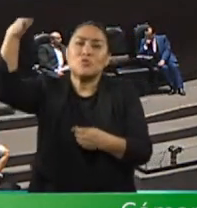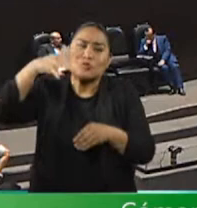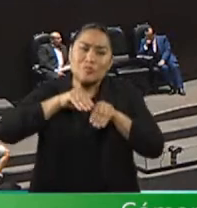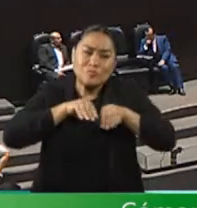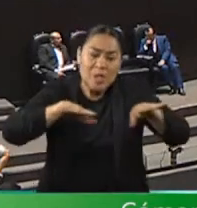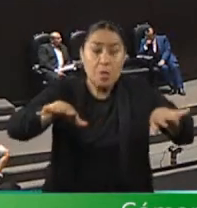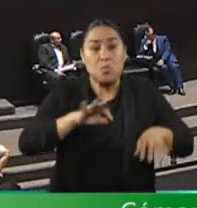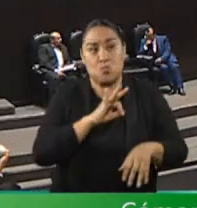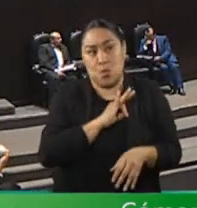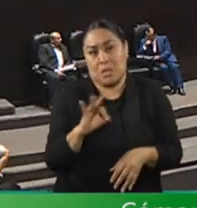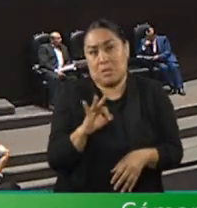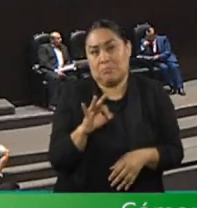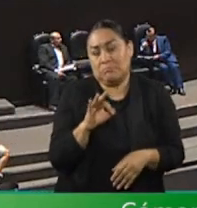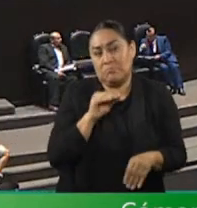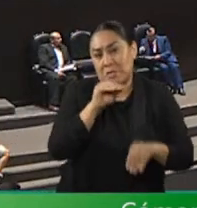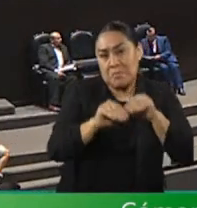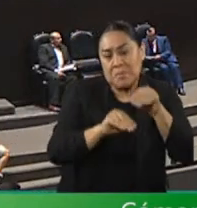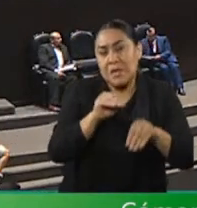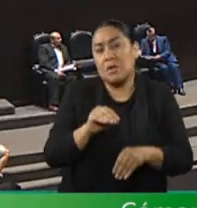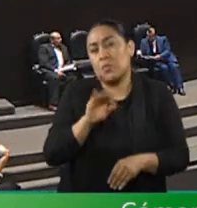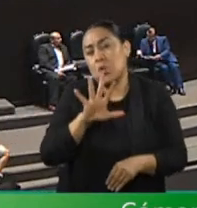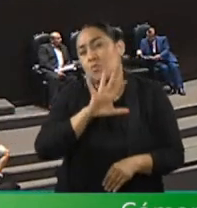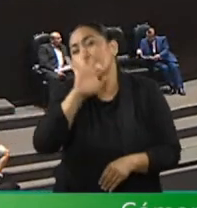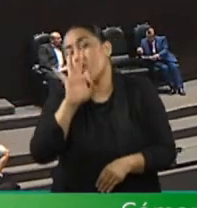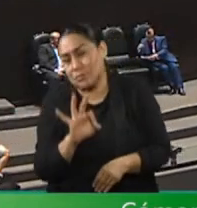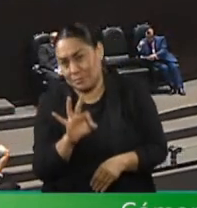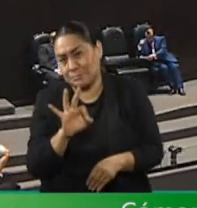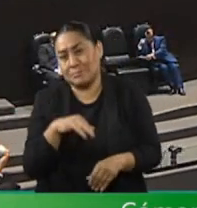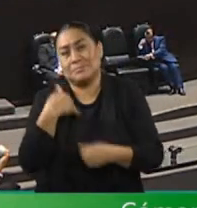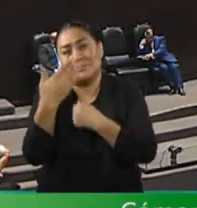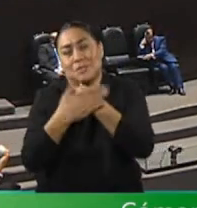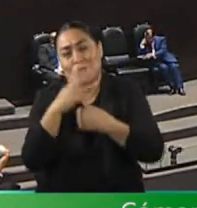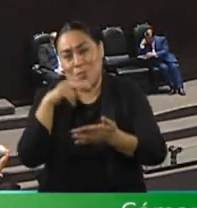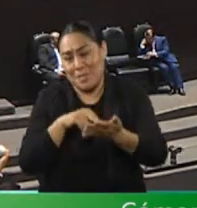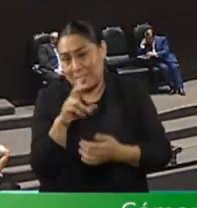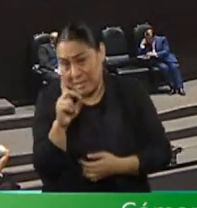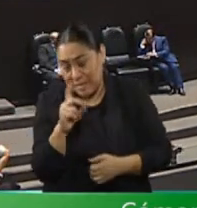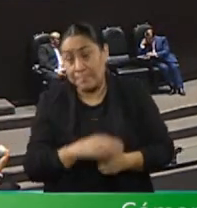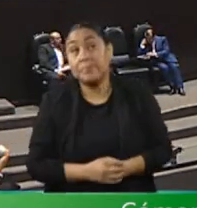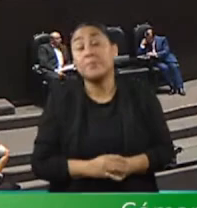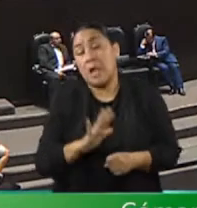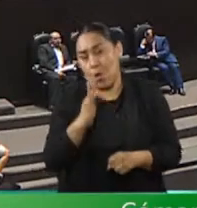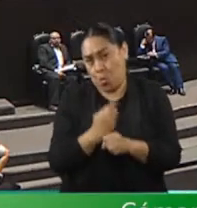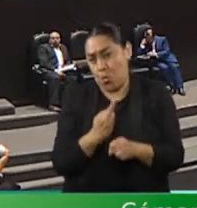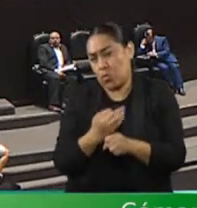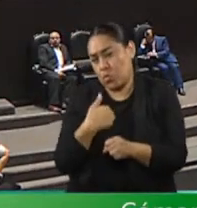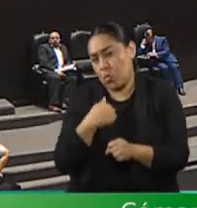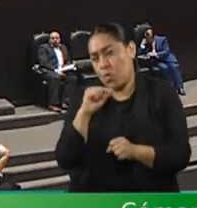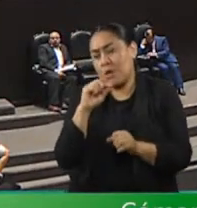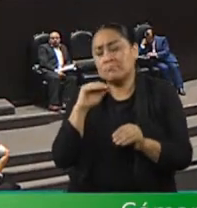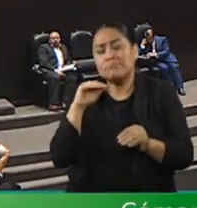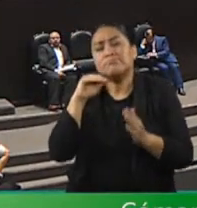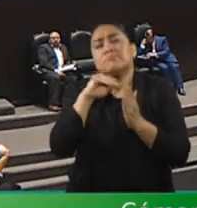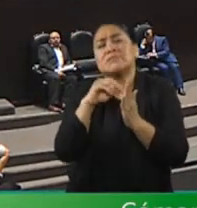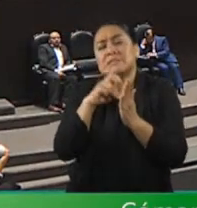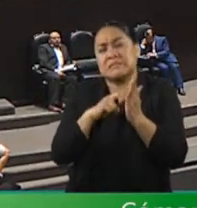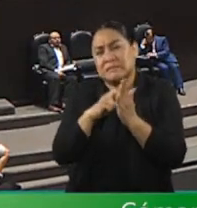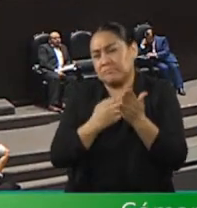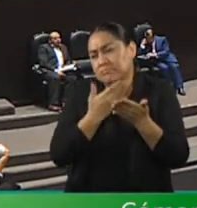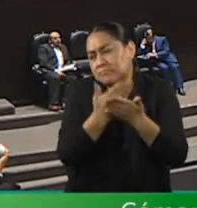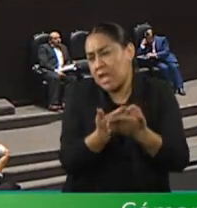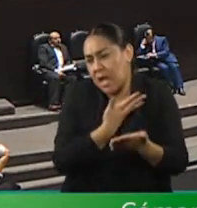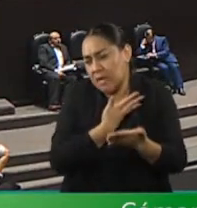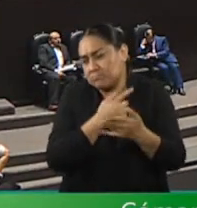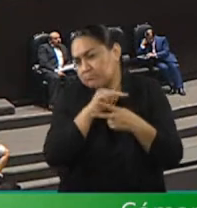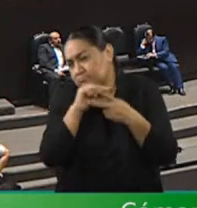45 por ciento en el año 2030. Esta reserva, por ello, que presento tiene dos elementos o dos vertientes.